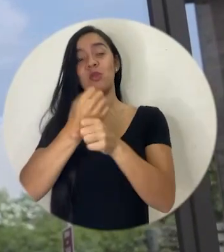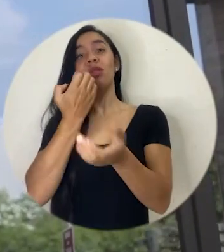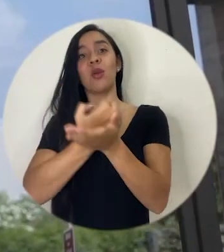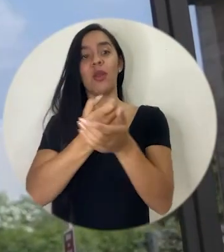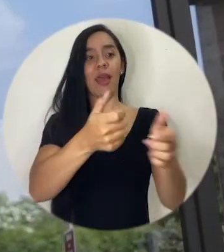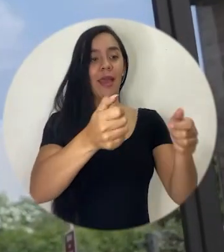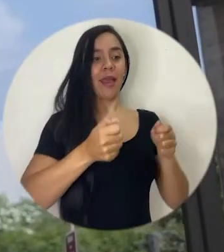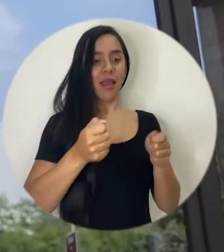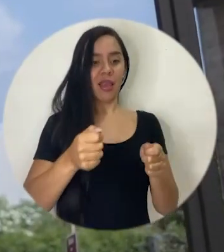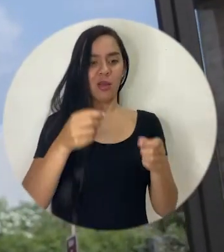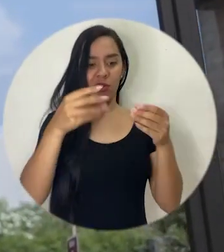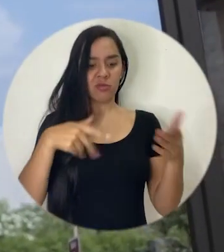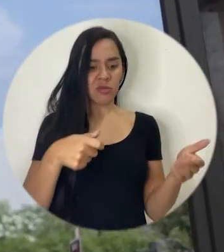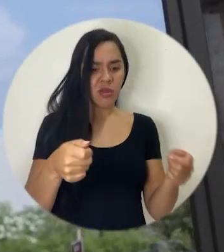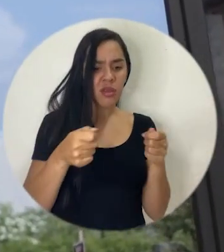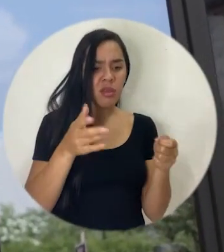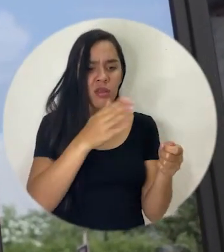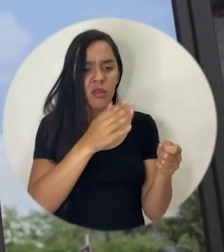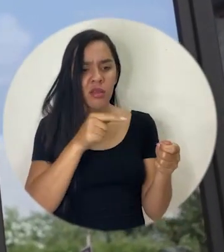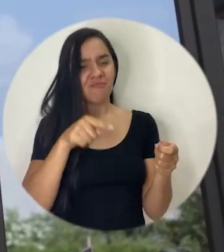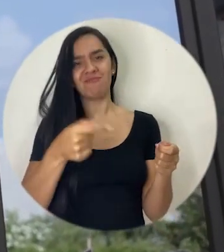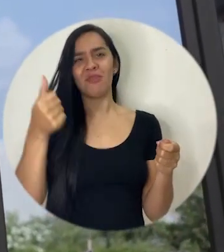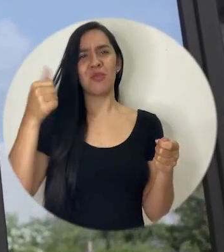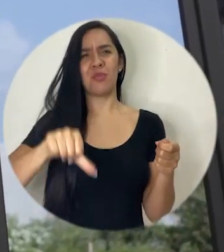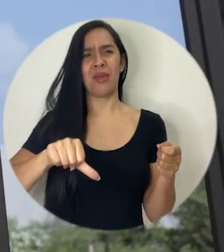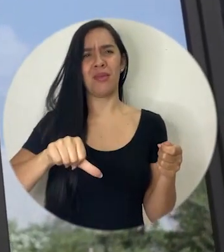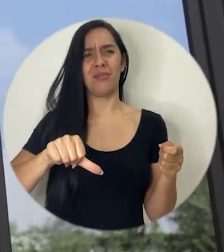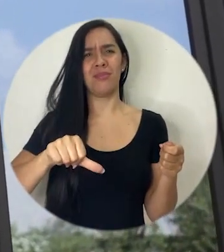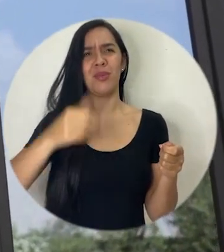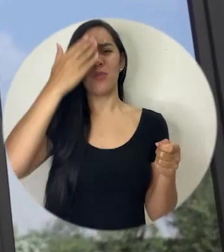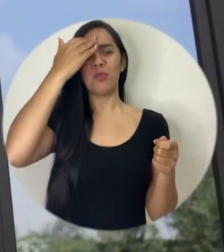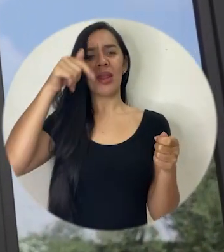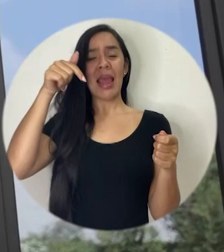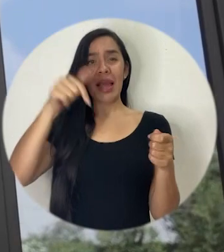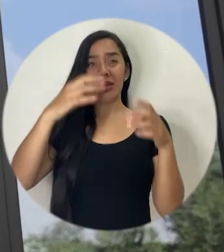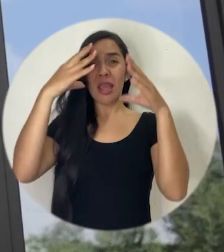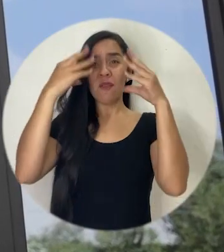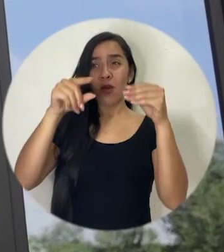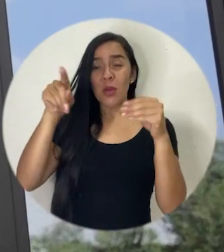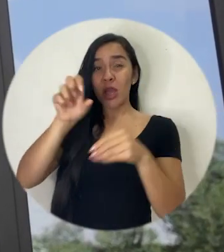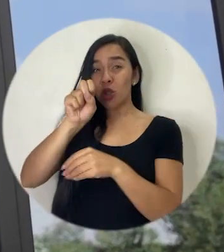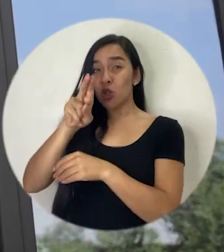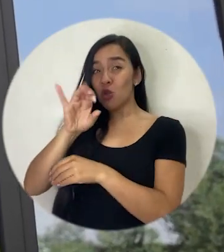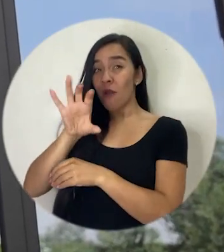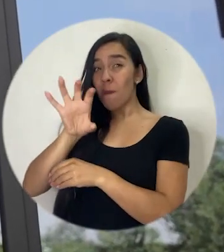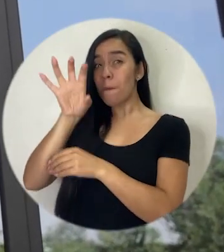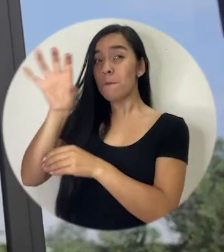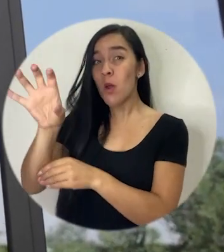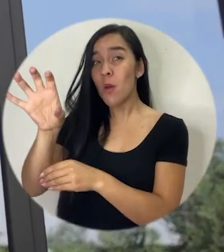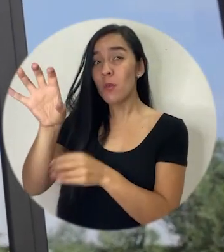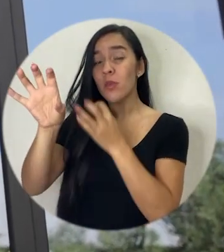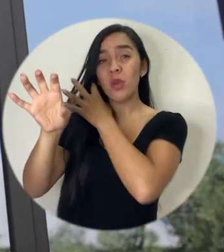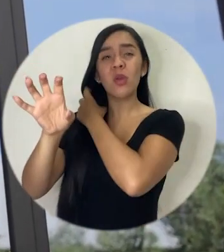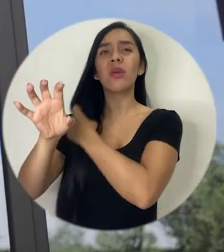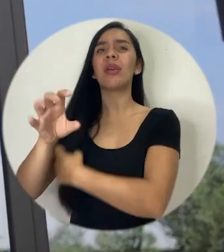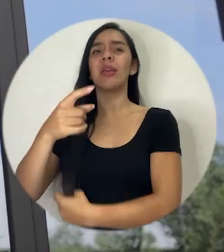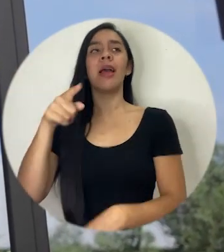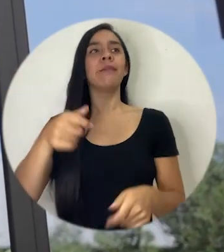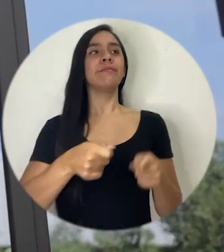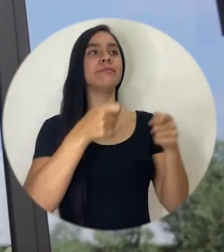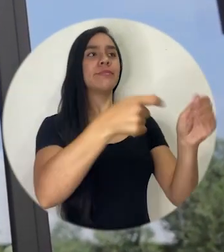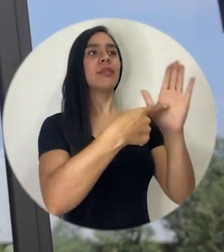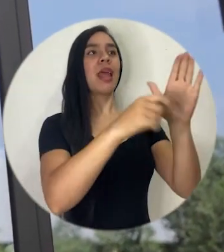haga lo pierde es una vergüenza que haya ido con ese panfleto a la asamblea legislativa para decir que todo lo que ocurrió